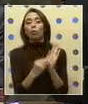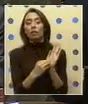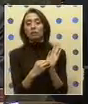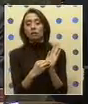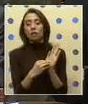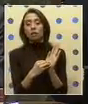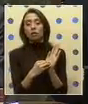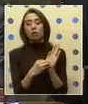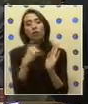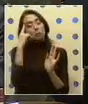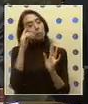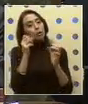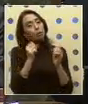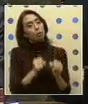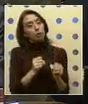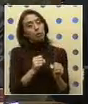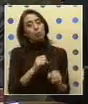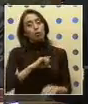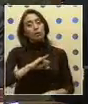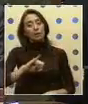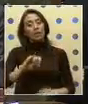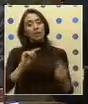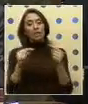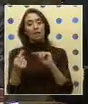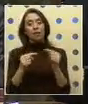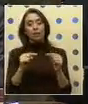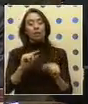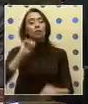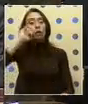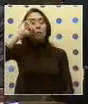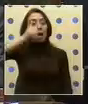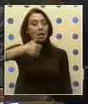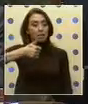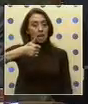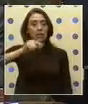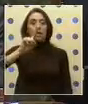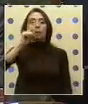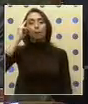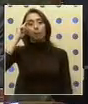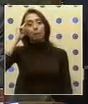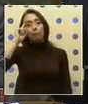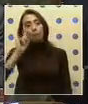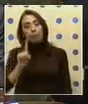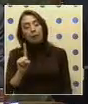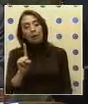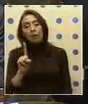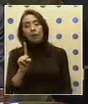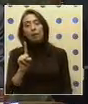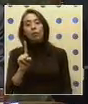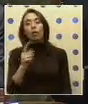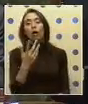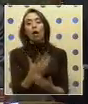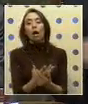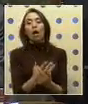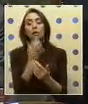pero podríamos continuar el debate el día de mañana. Sin embargo, sin embargo, hay